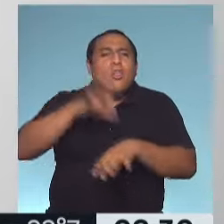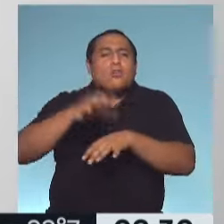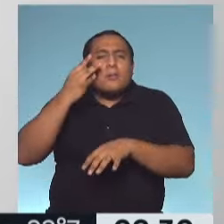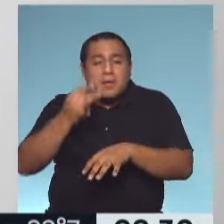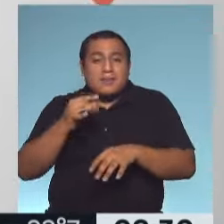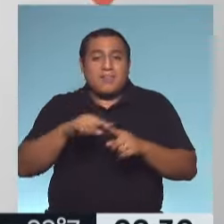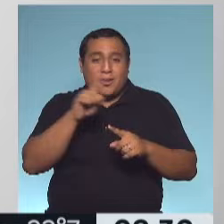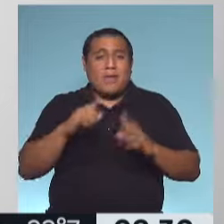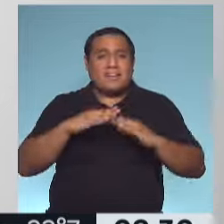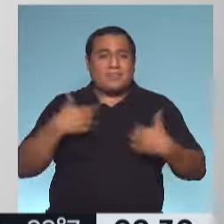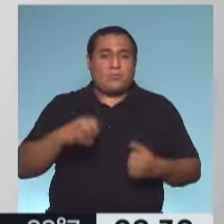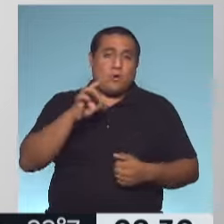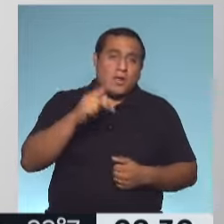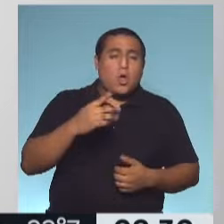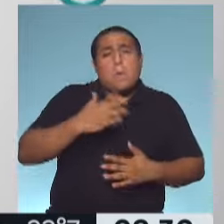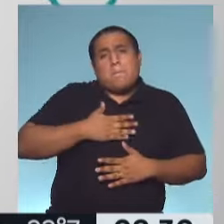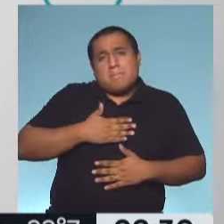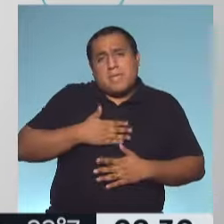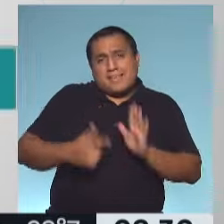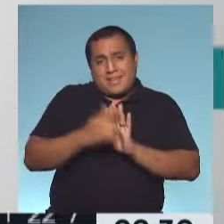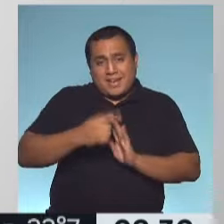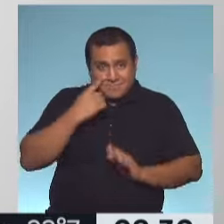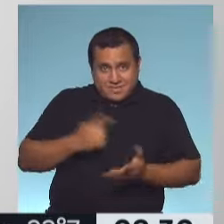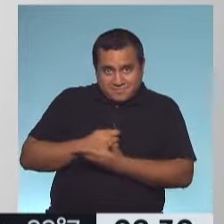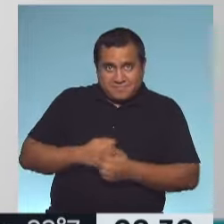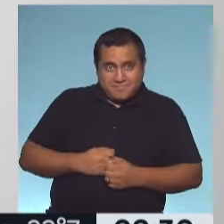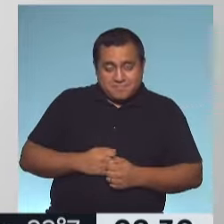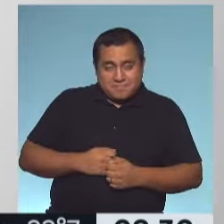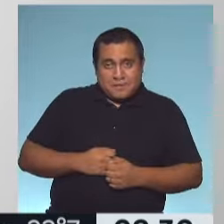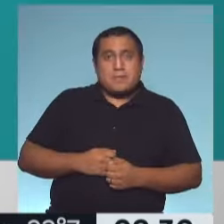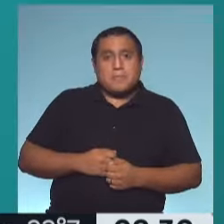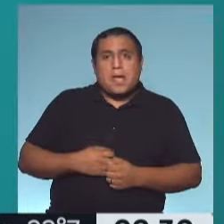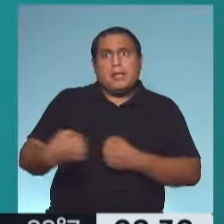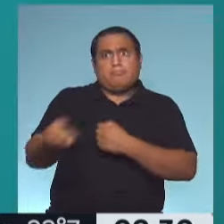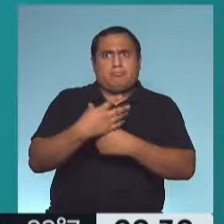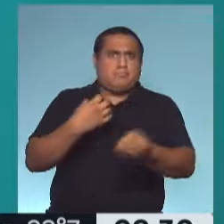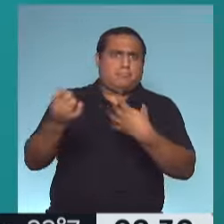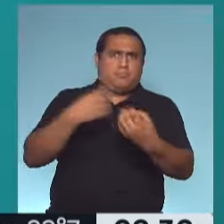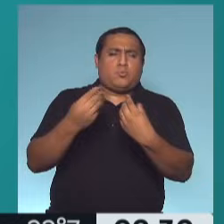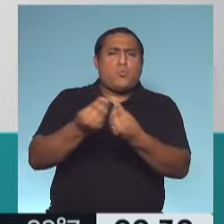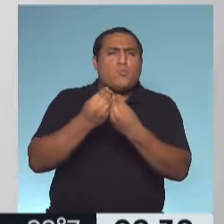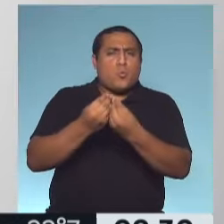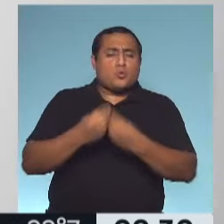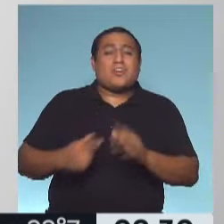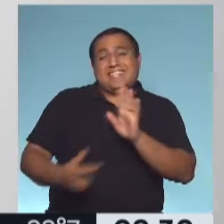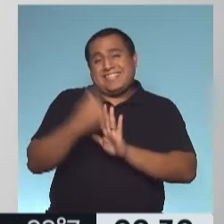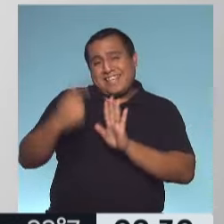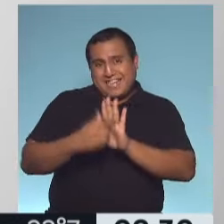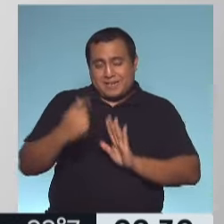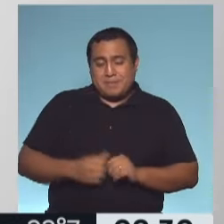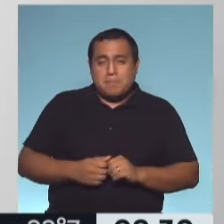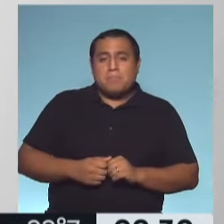casa salud ok. Y si no, en mi cuenta personal es arroba ni para tore. Recibo muchas consultas en esa cuenta que es de Instagram,